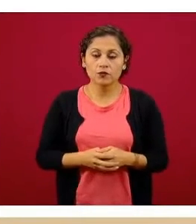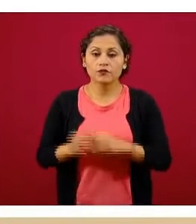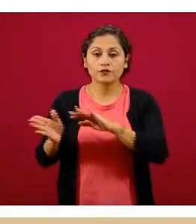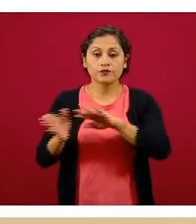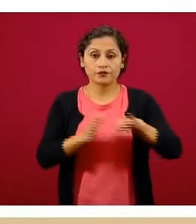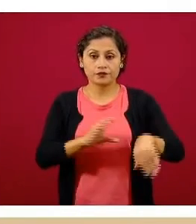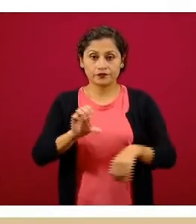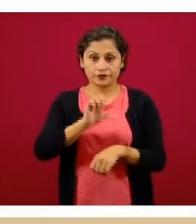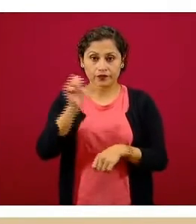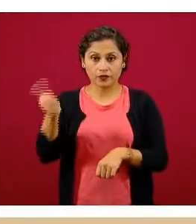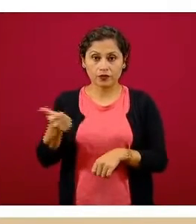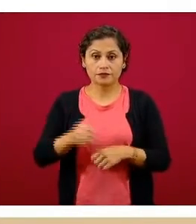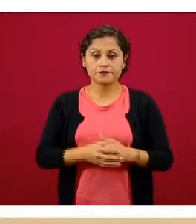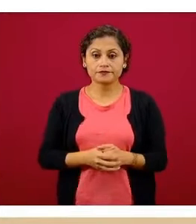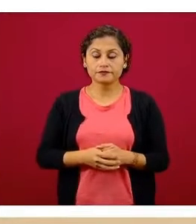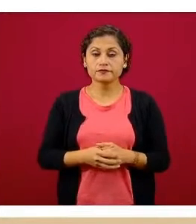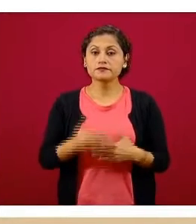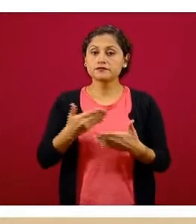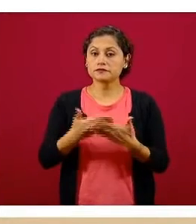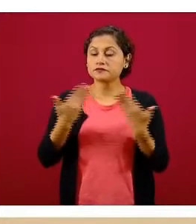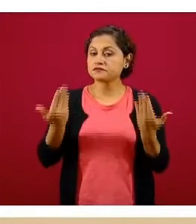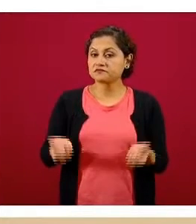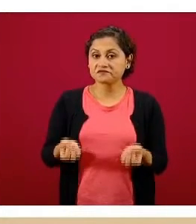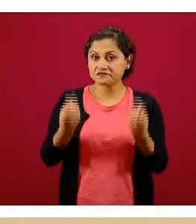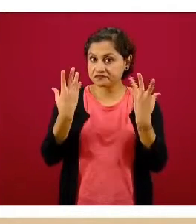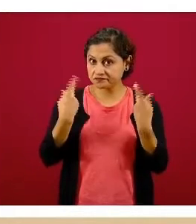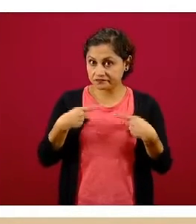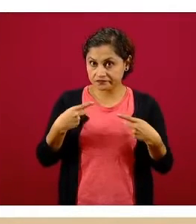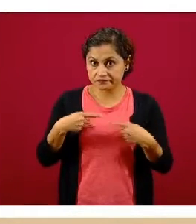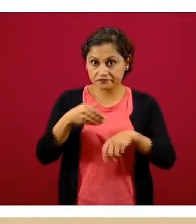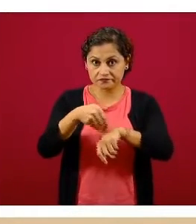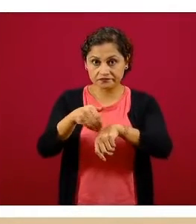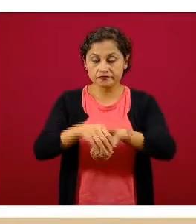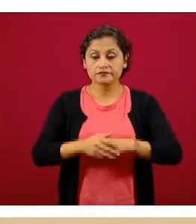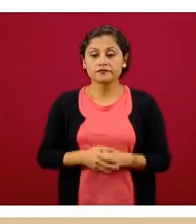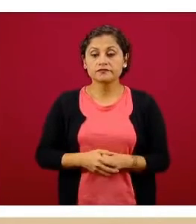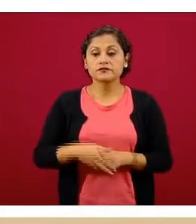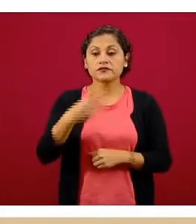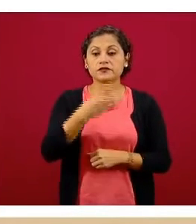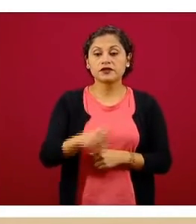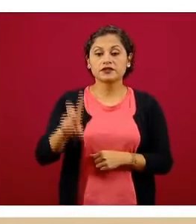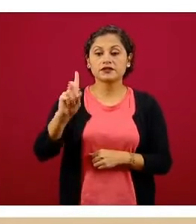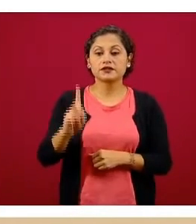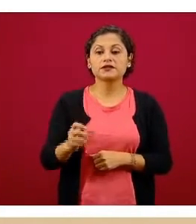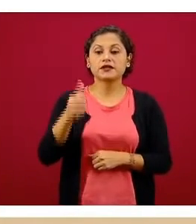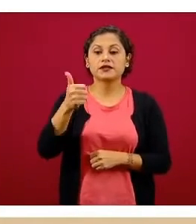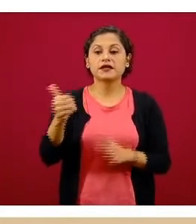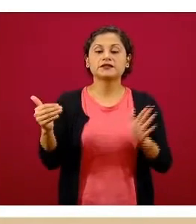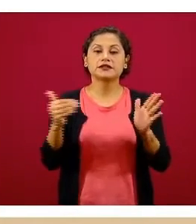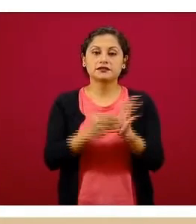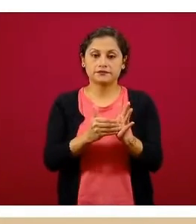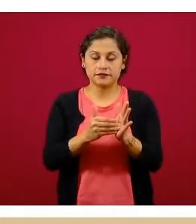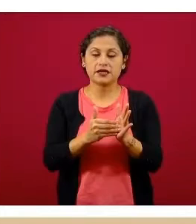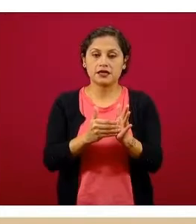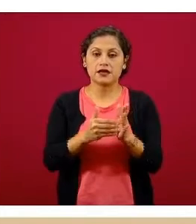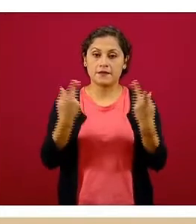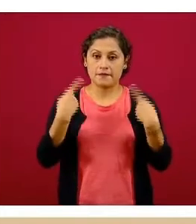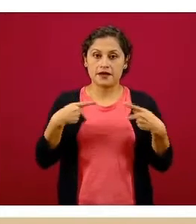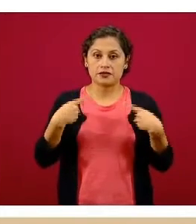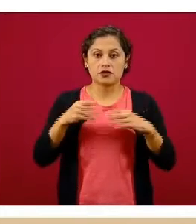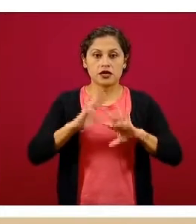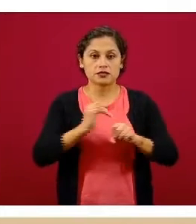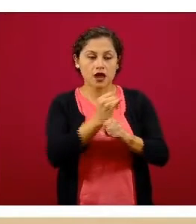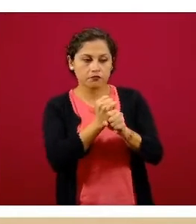diapositiva, que es la actualización de los números en México. Más de 336 mil personas que han sido